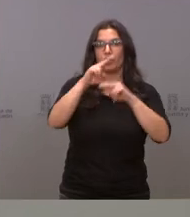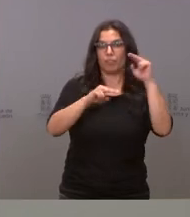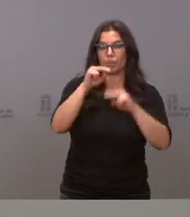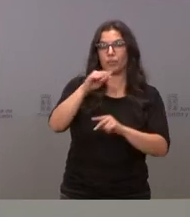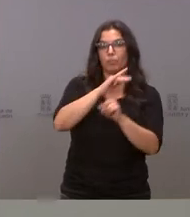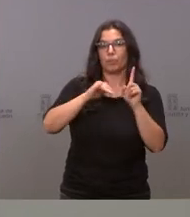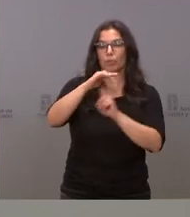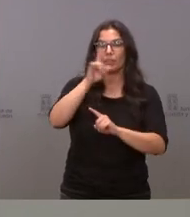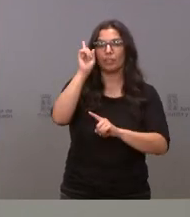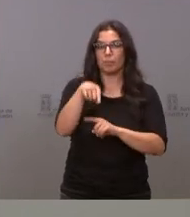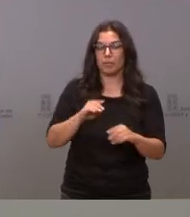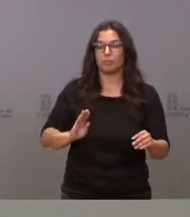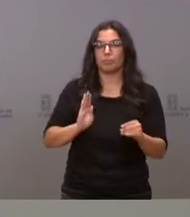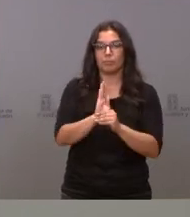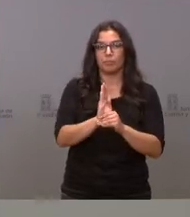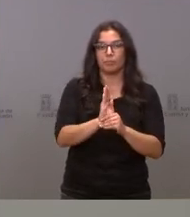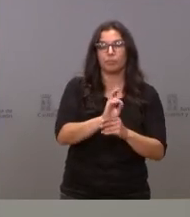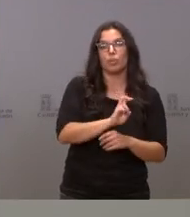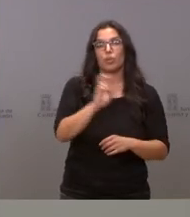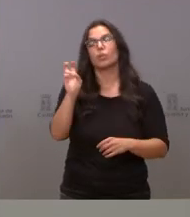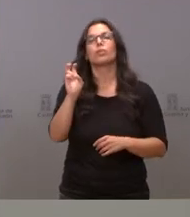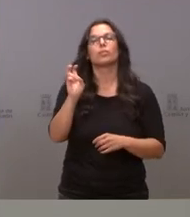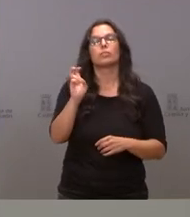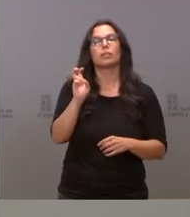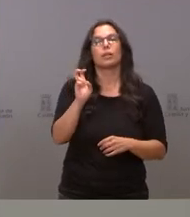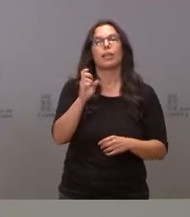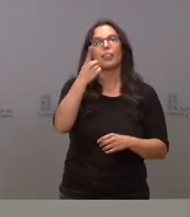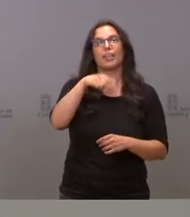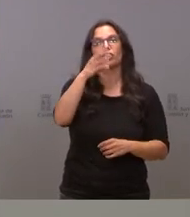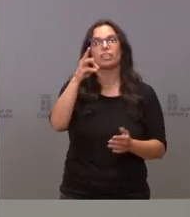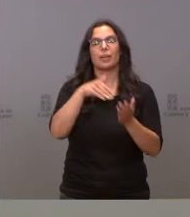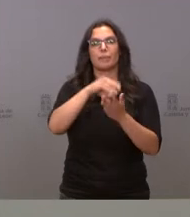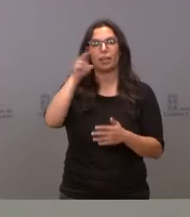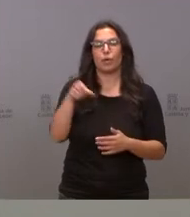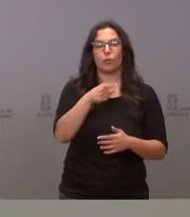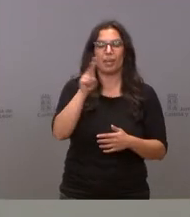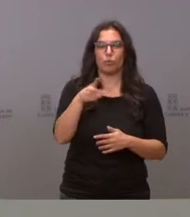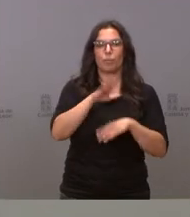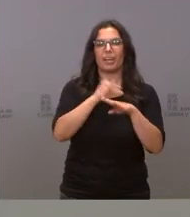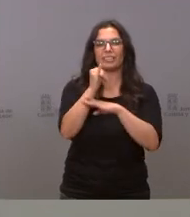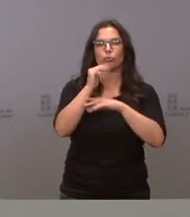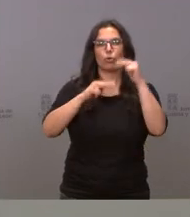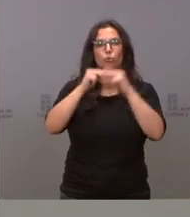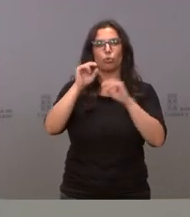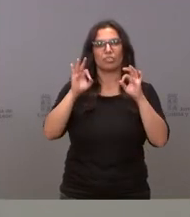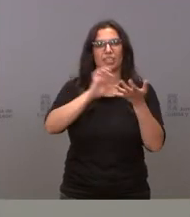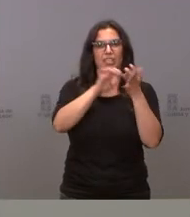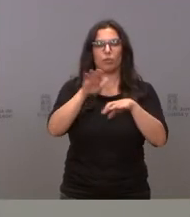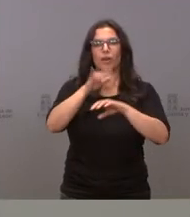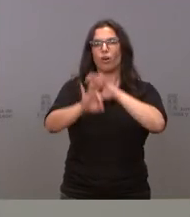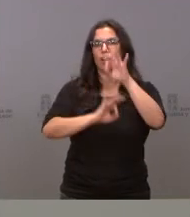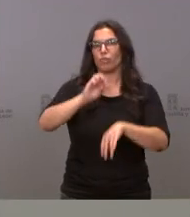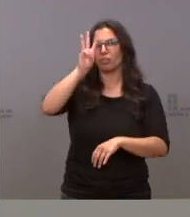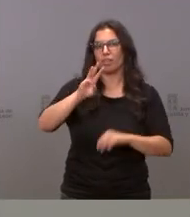y Medio Ambiente destina también otra subvención de 130.000 euros al Instituto de la Construcción de Castilla y León para la organización del tercer